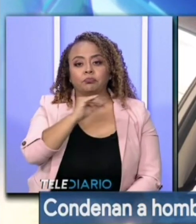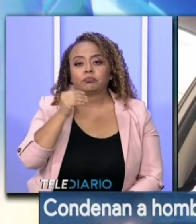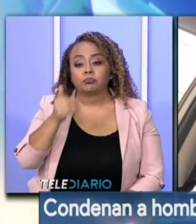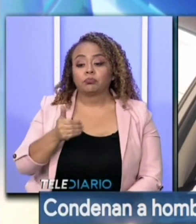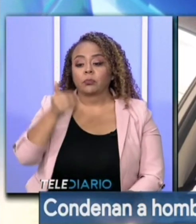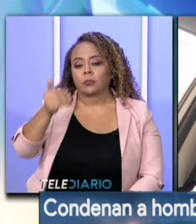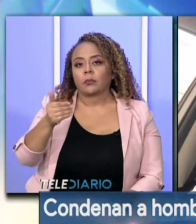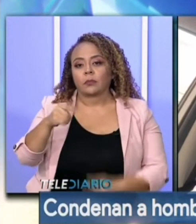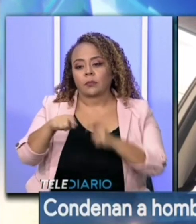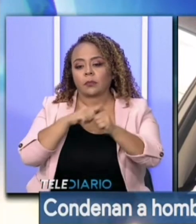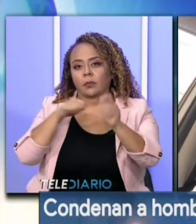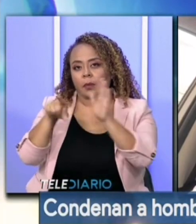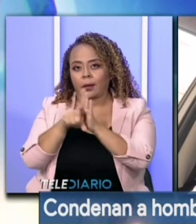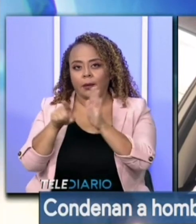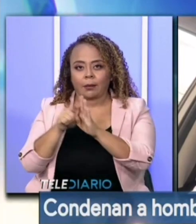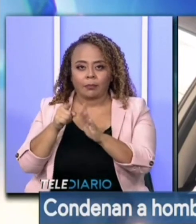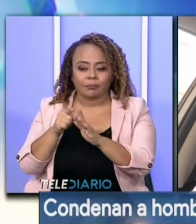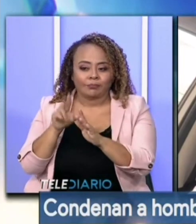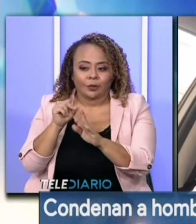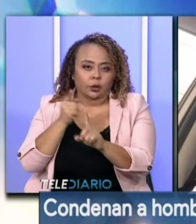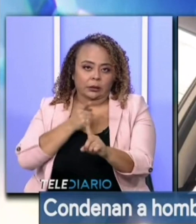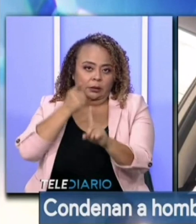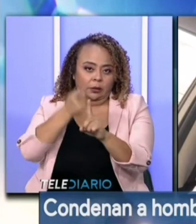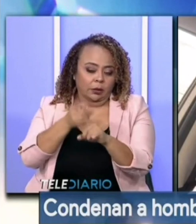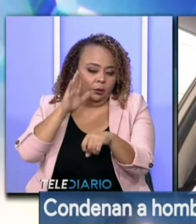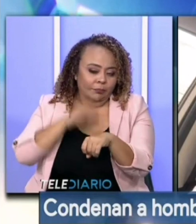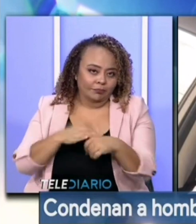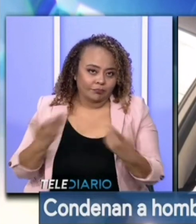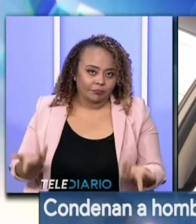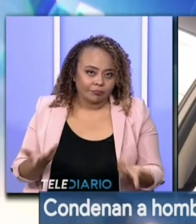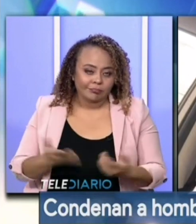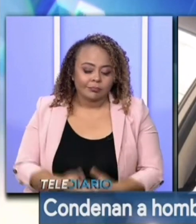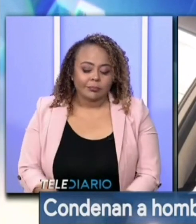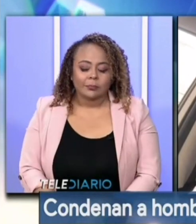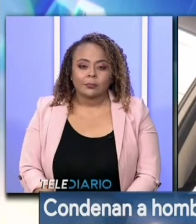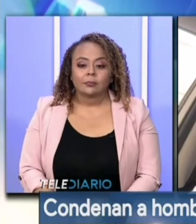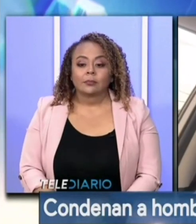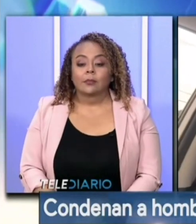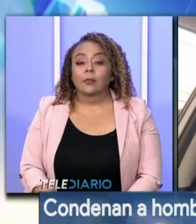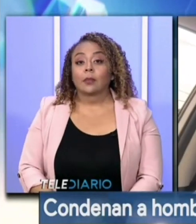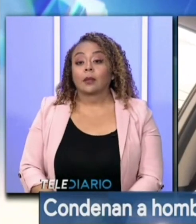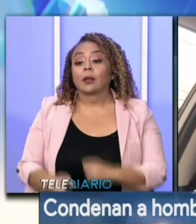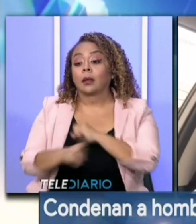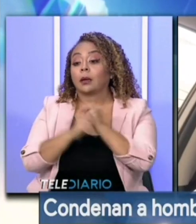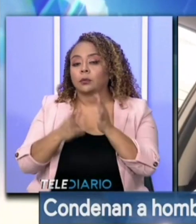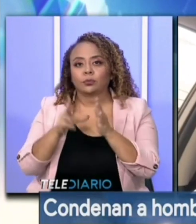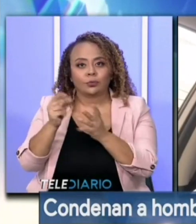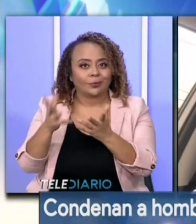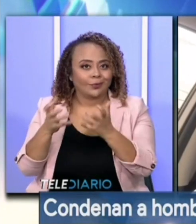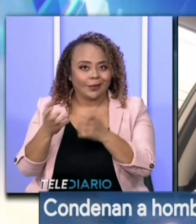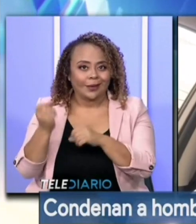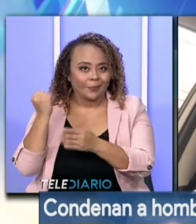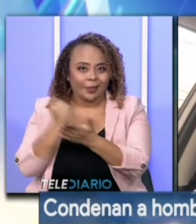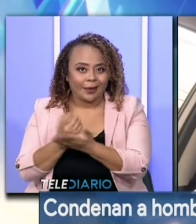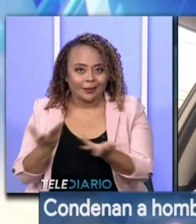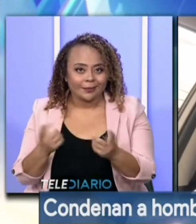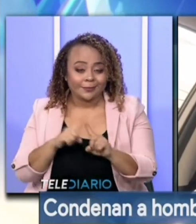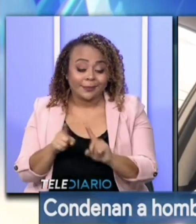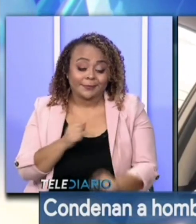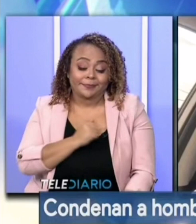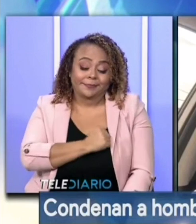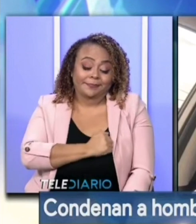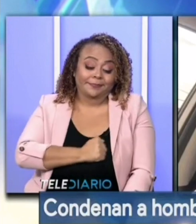posteriormente un delito pretérea intencional donde converge el dolo y la culpa. Si bien es cierto el delincuente no lo quería matar, pero